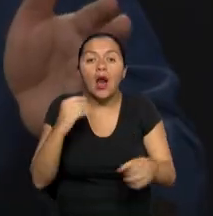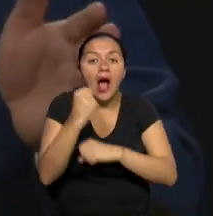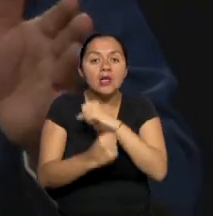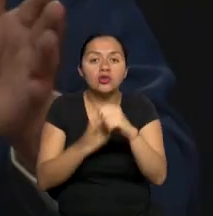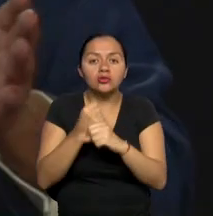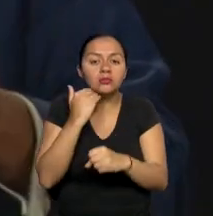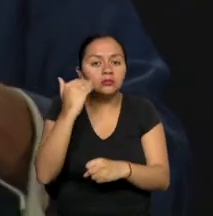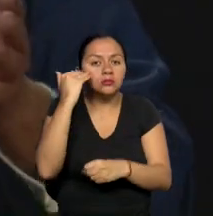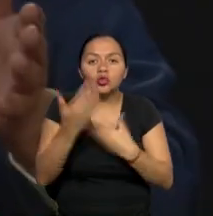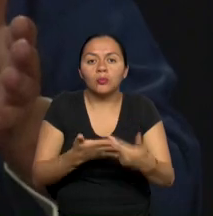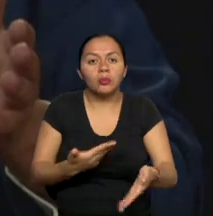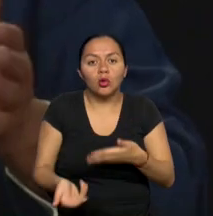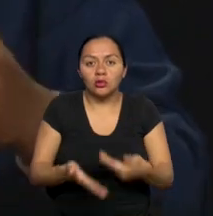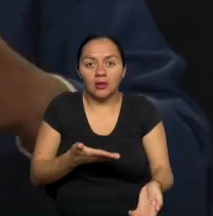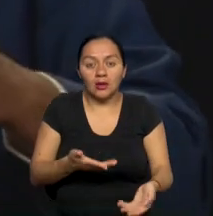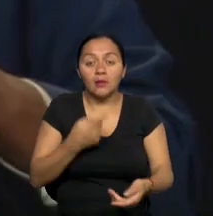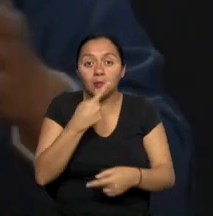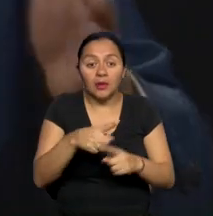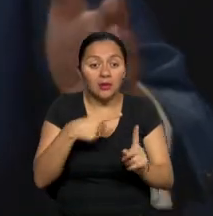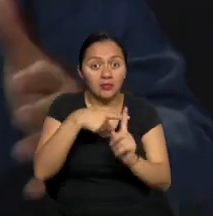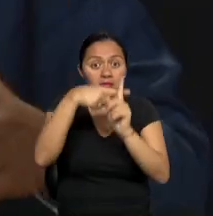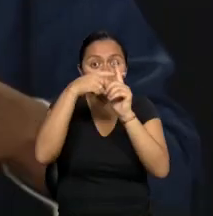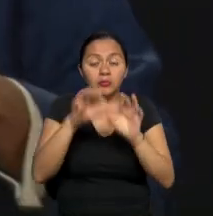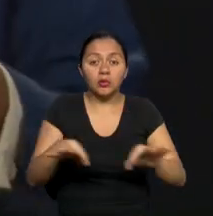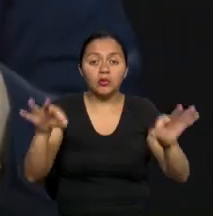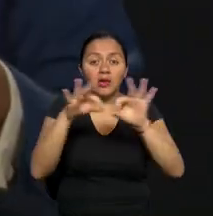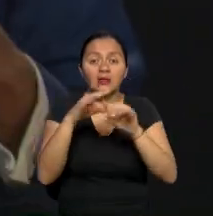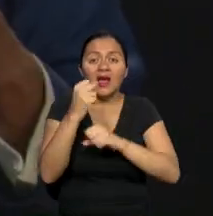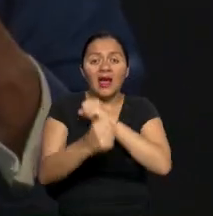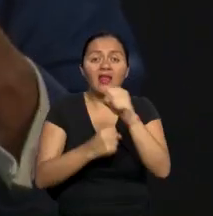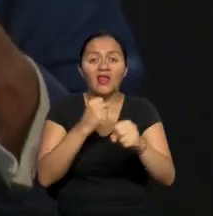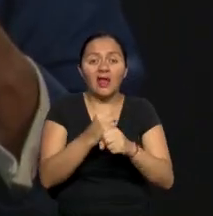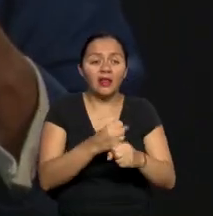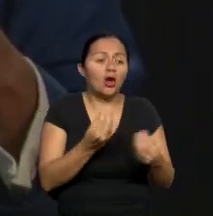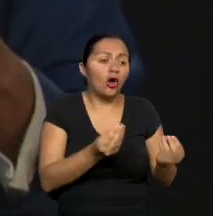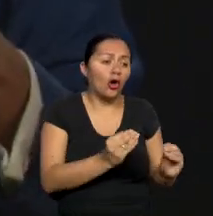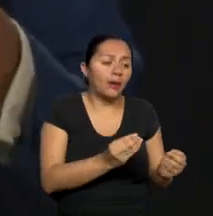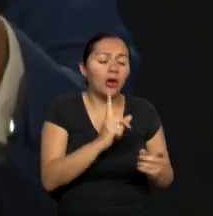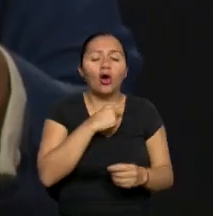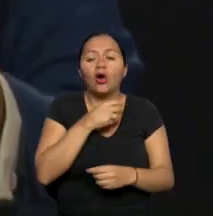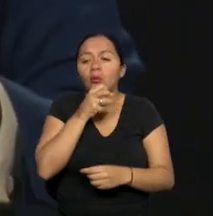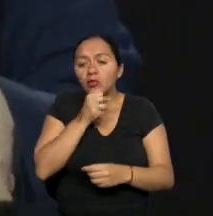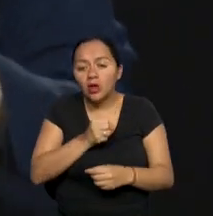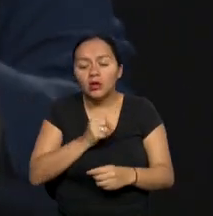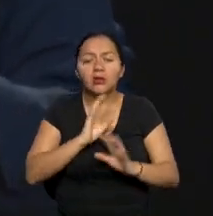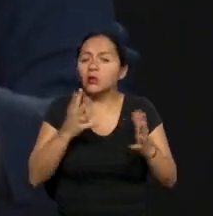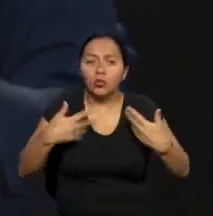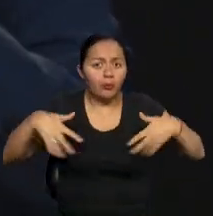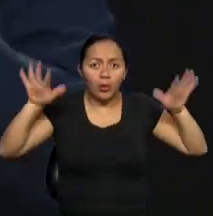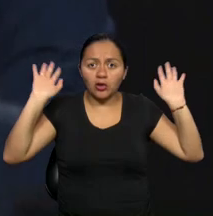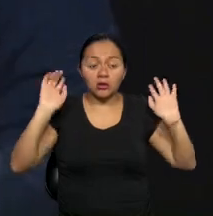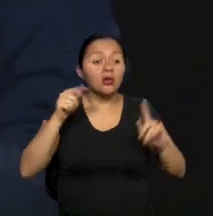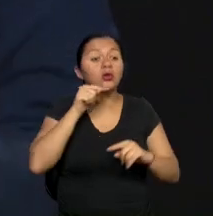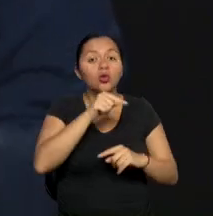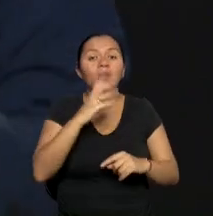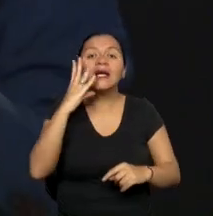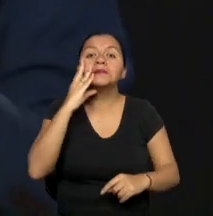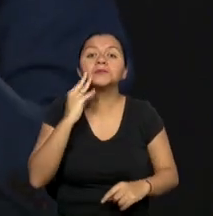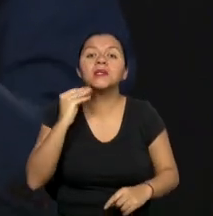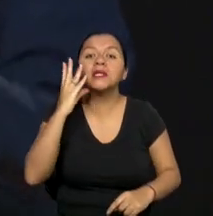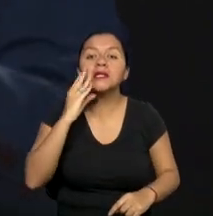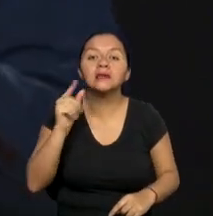también la certificación, aquí la ventaja es que aquí no tienes edad para certificarte, porque precisamente tú certificas la experiencia.